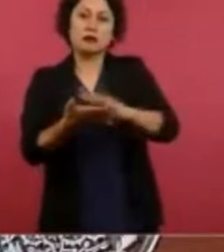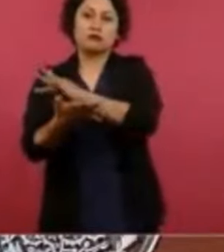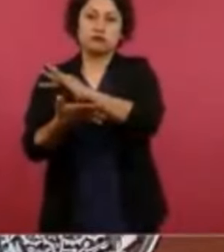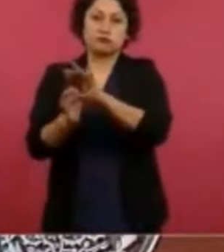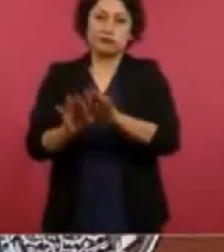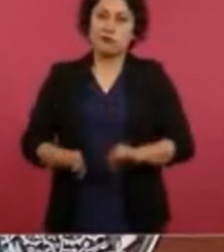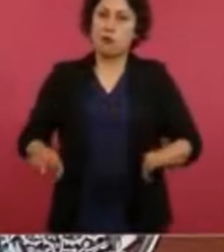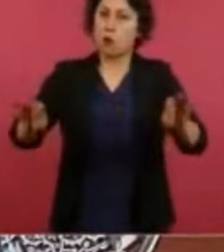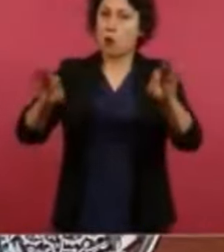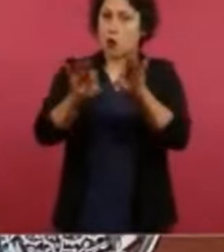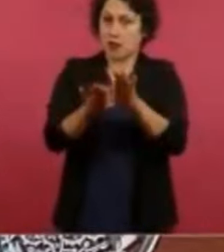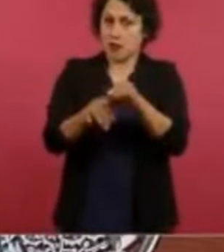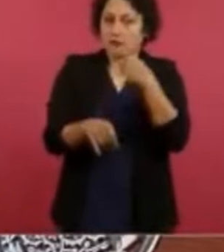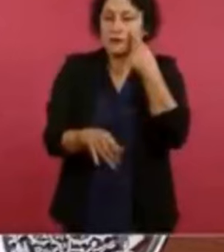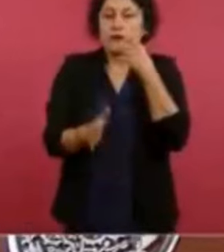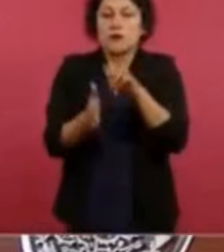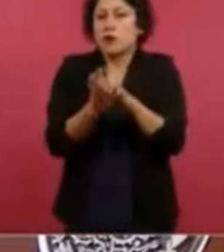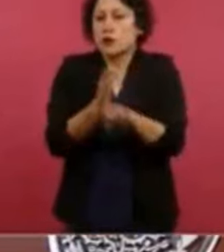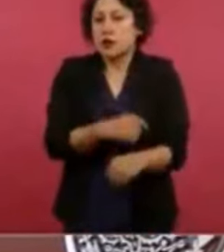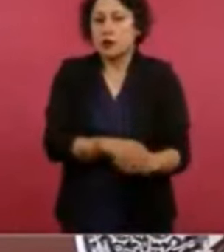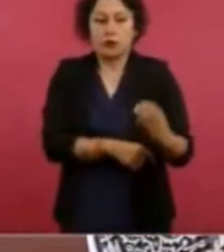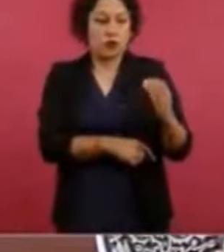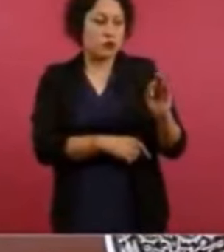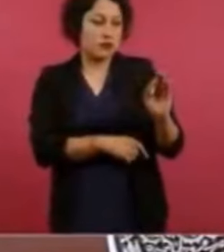Comisión Federal de Electricidad,